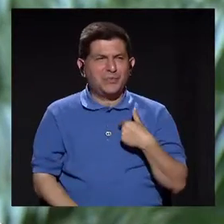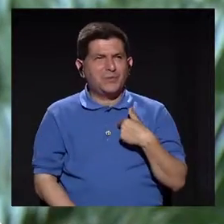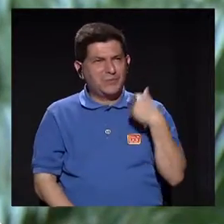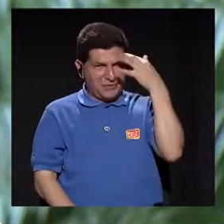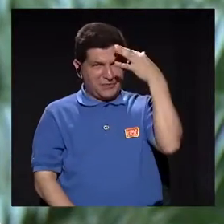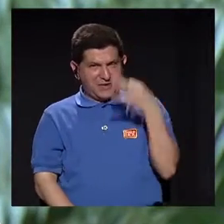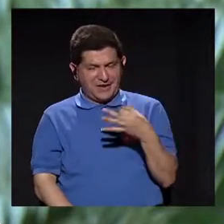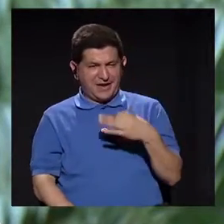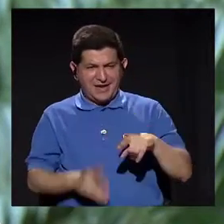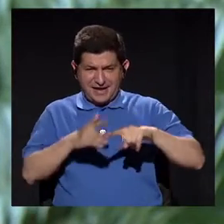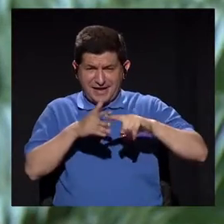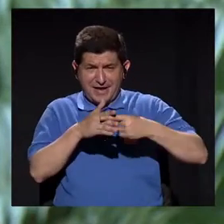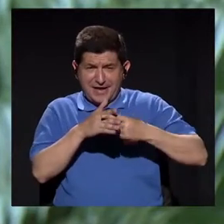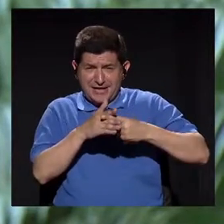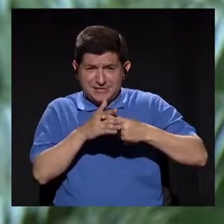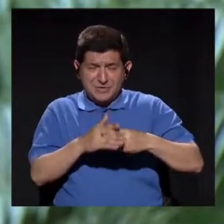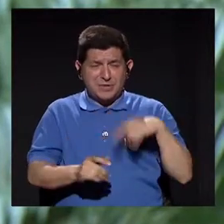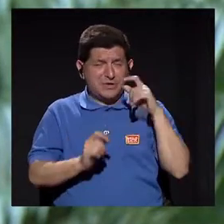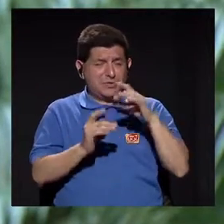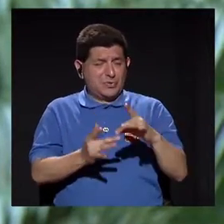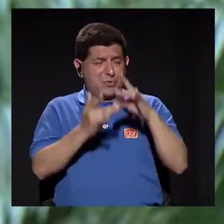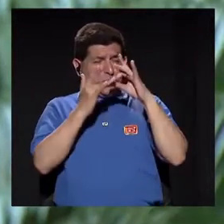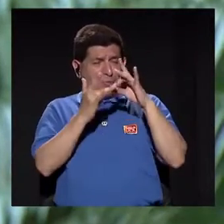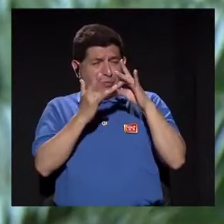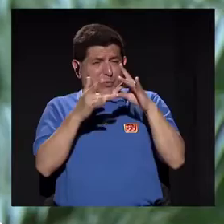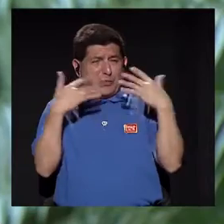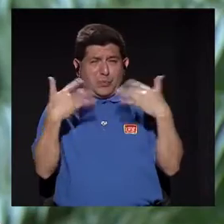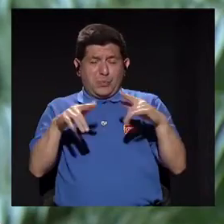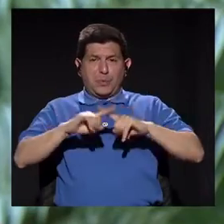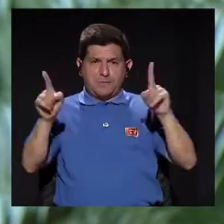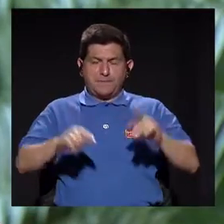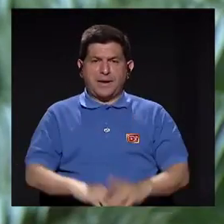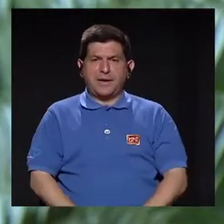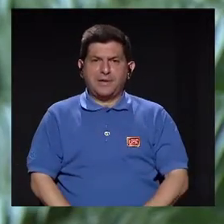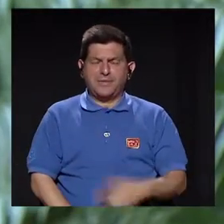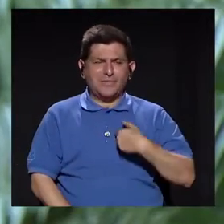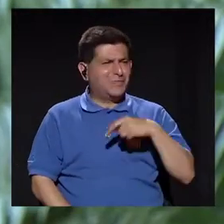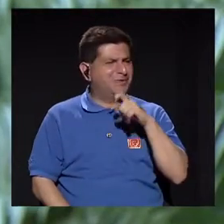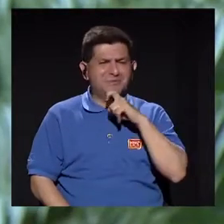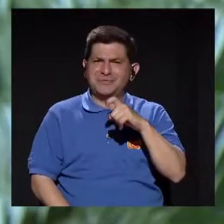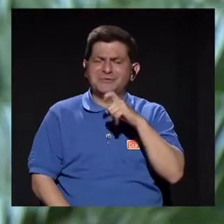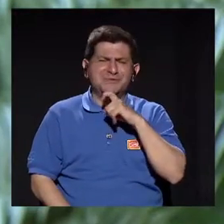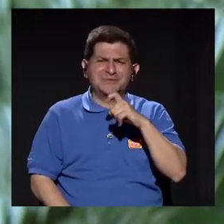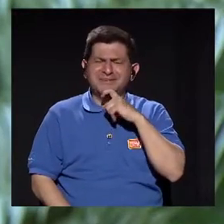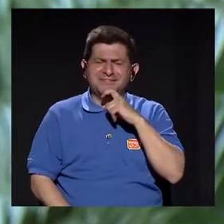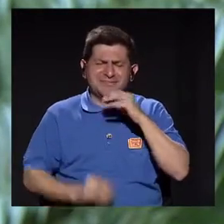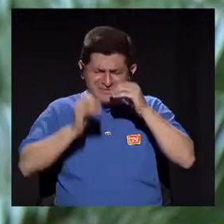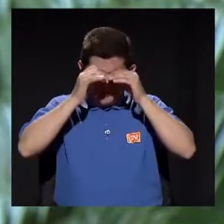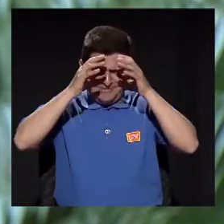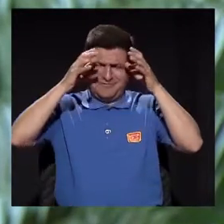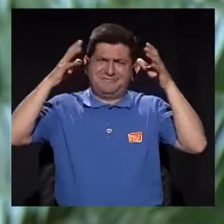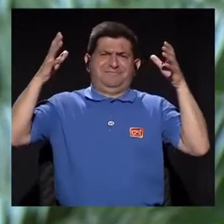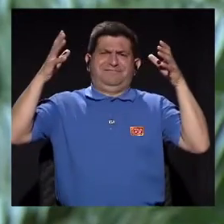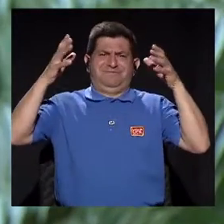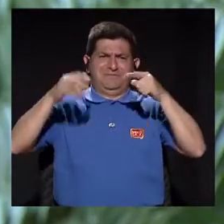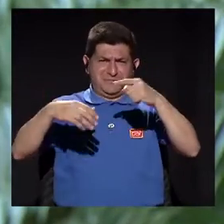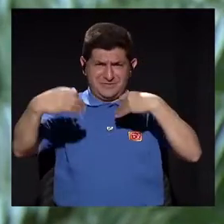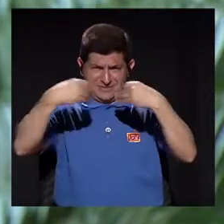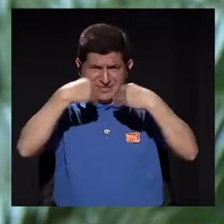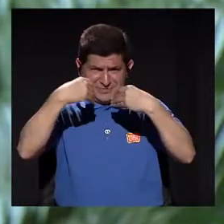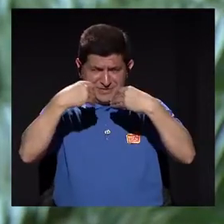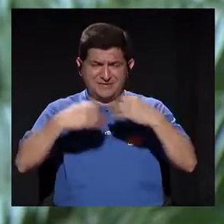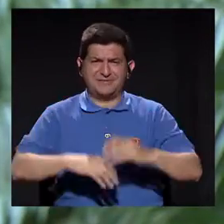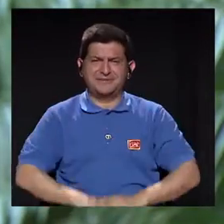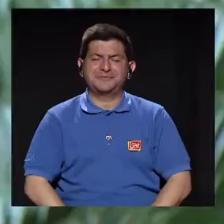supone que son instrumentos sumamente especializados pero cuesta incluso poder imaginarlos. Tal vez si usted nos